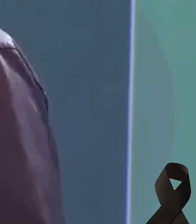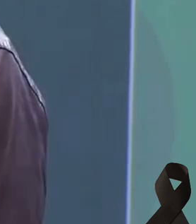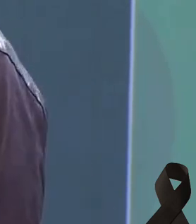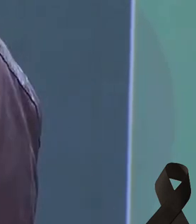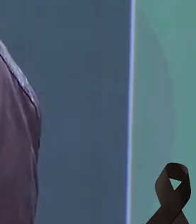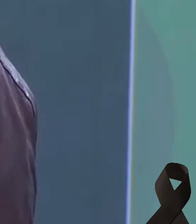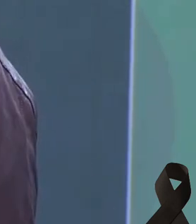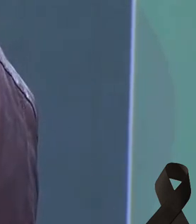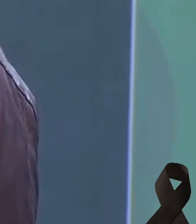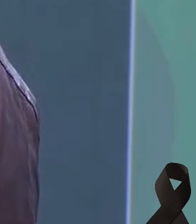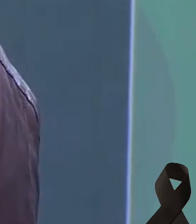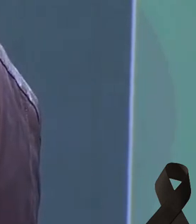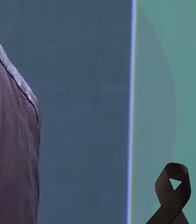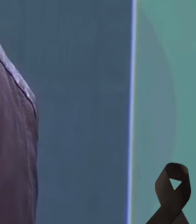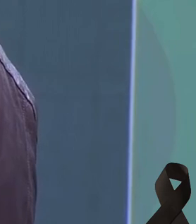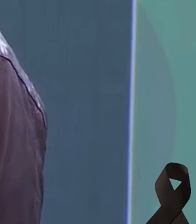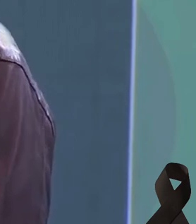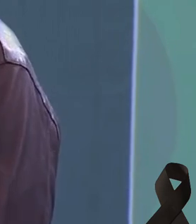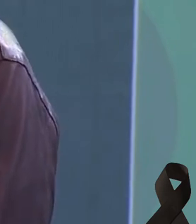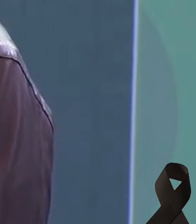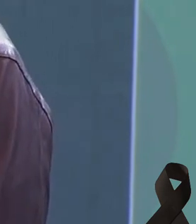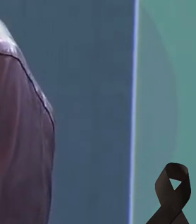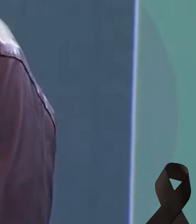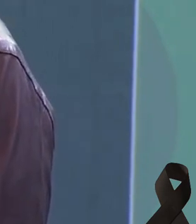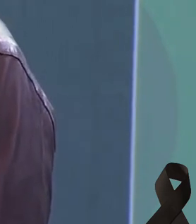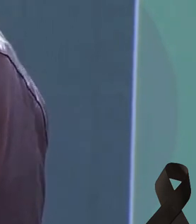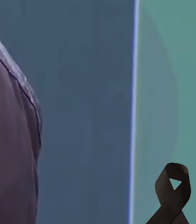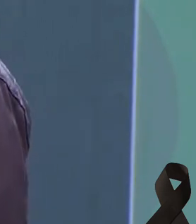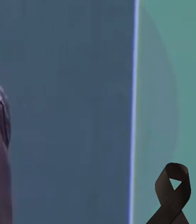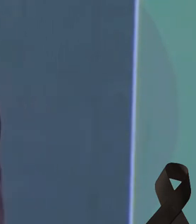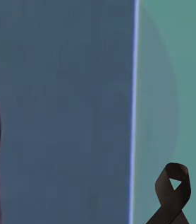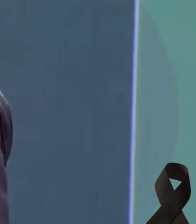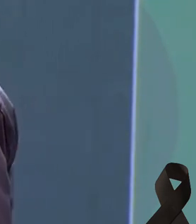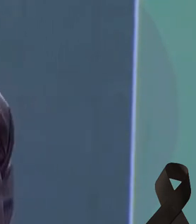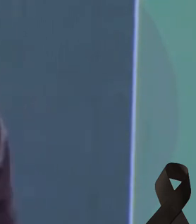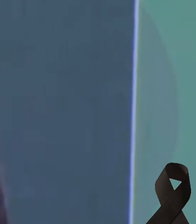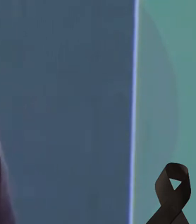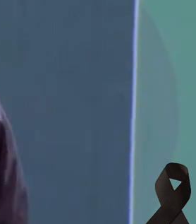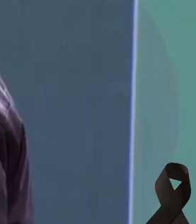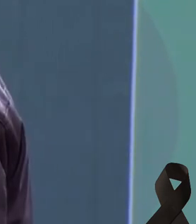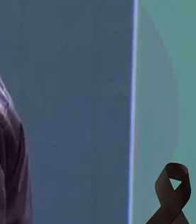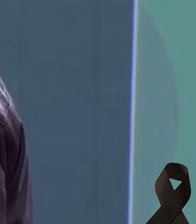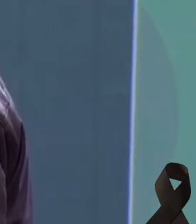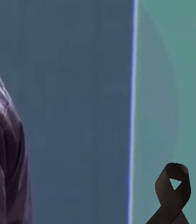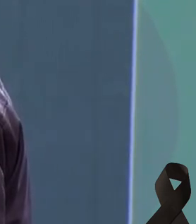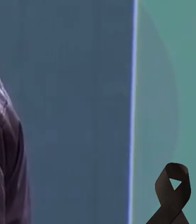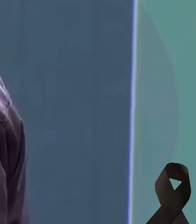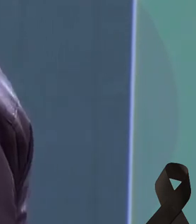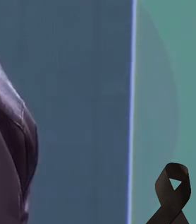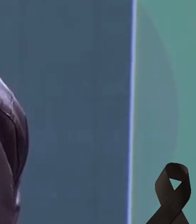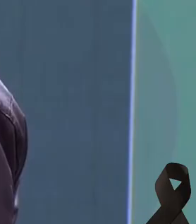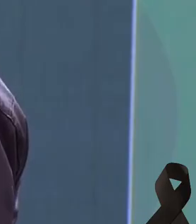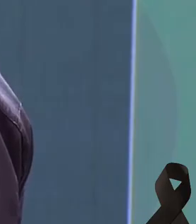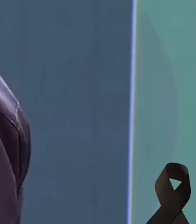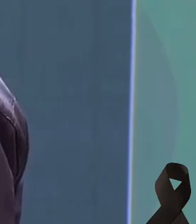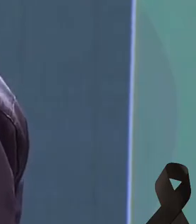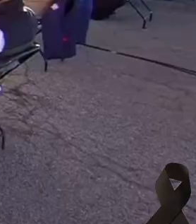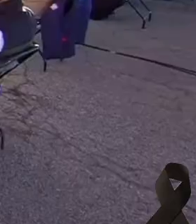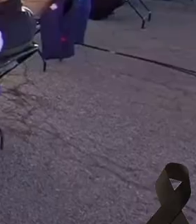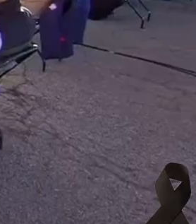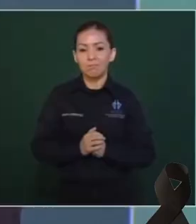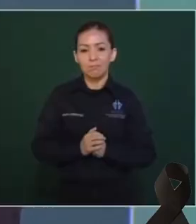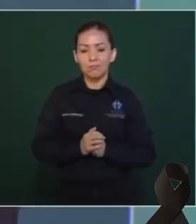le envía el presidente Biden, hablo también de este asunto, y ya lo último es un llamado desesperado, uno de mis textos, a que se actúe.